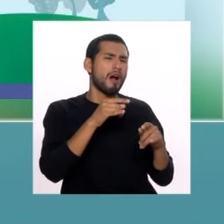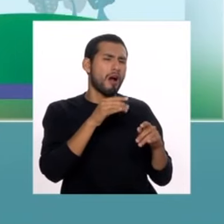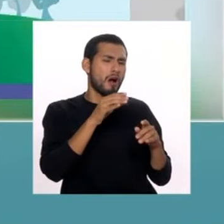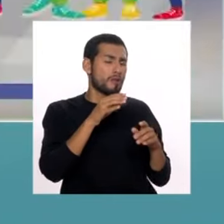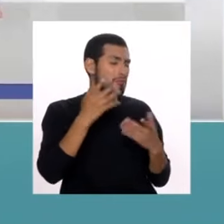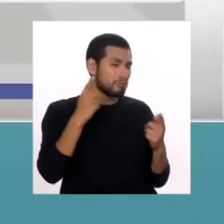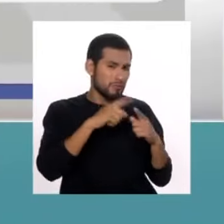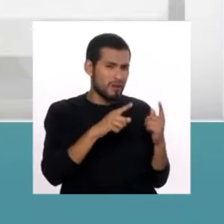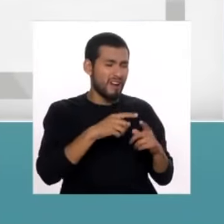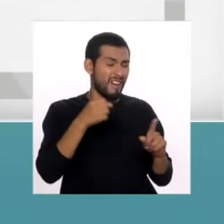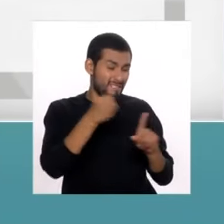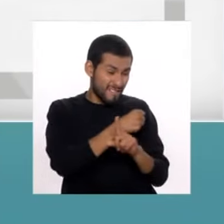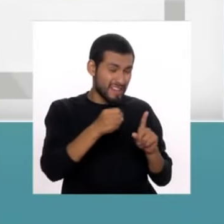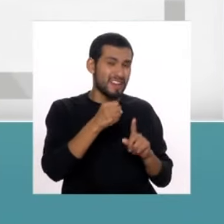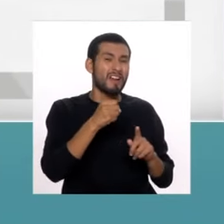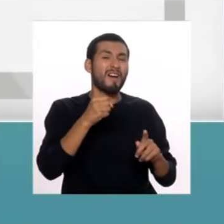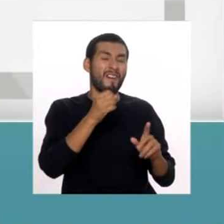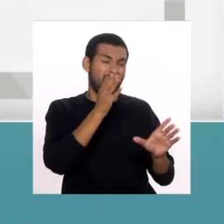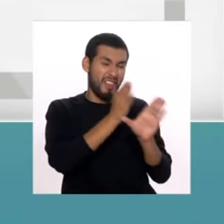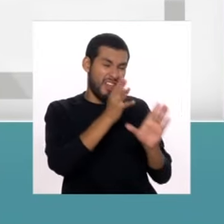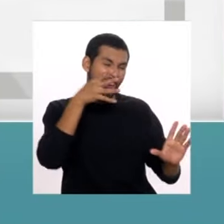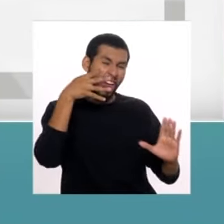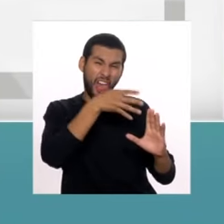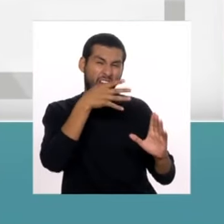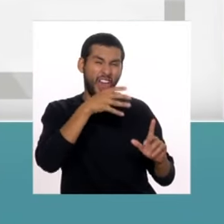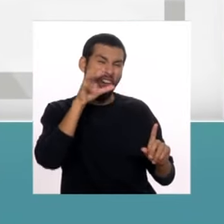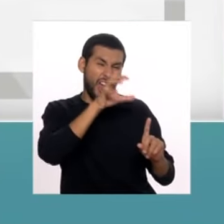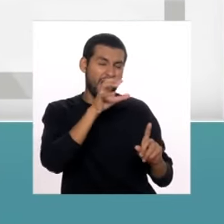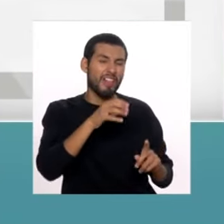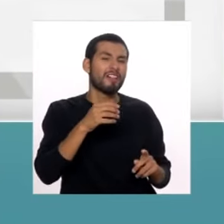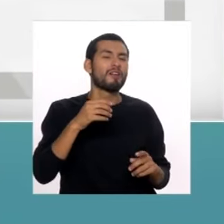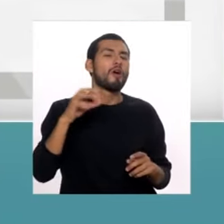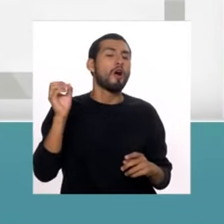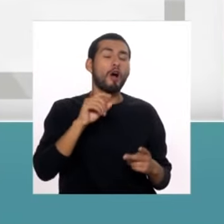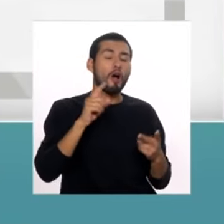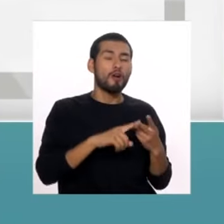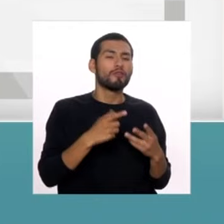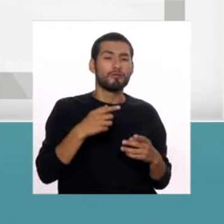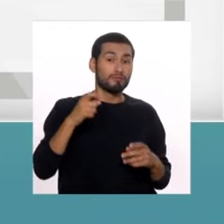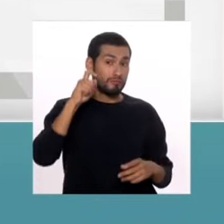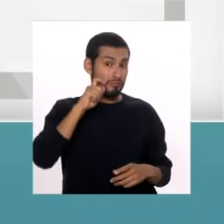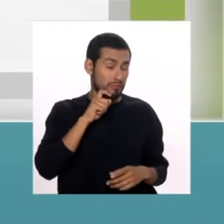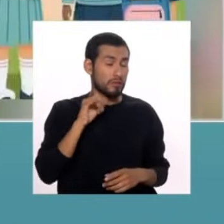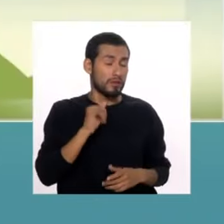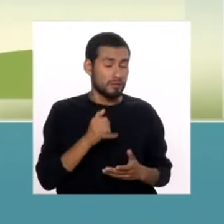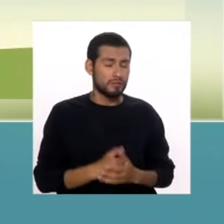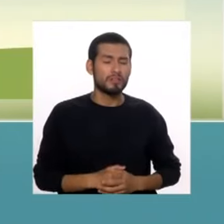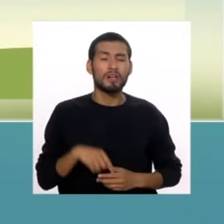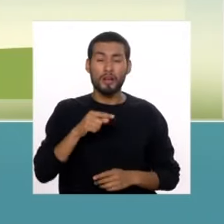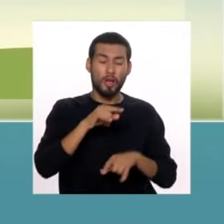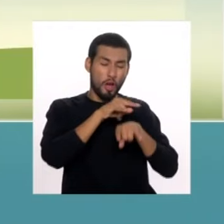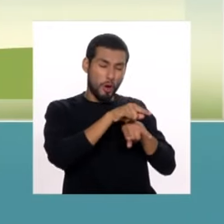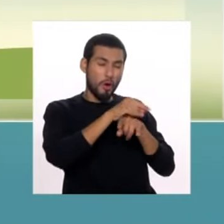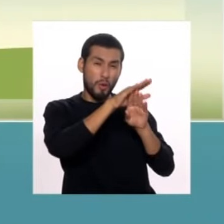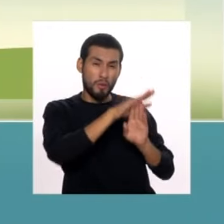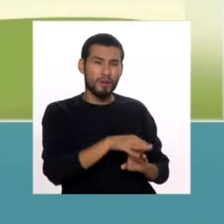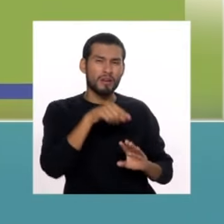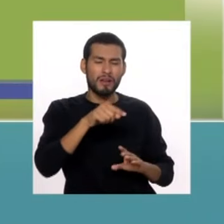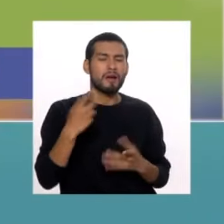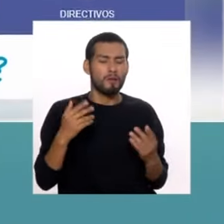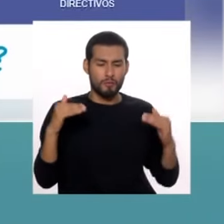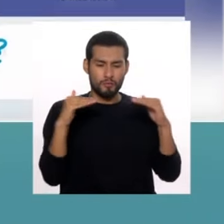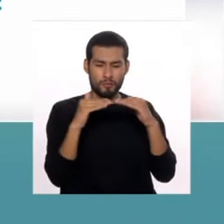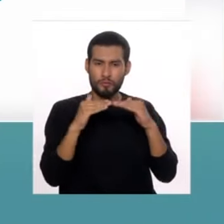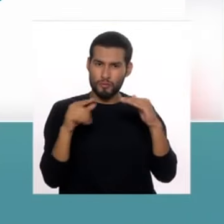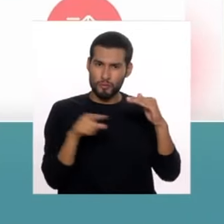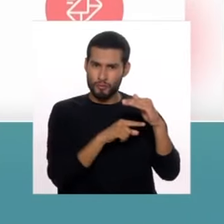violencia psicológica y violencia sexual también. Con respecto al específico del bullying, hay que puntualizar que se trata de violencia siempre entre pares,